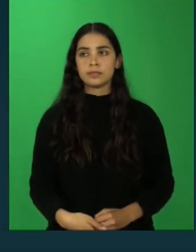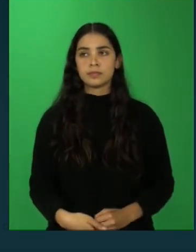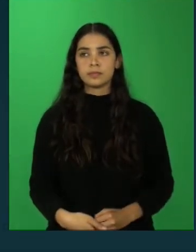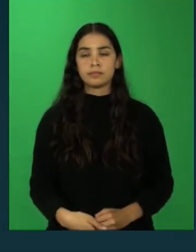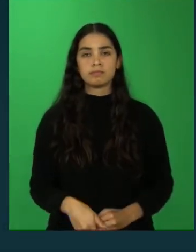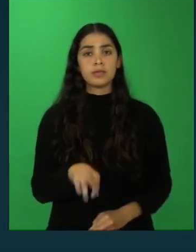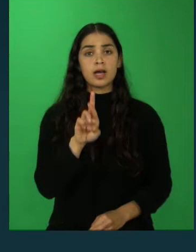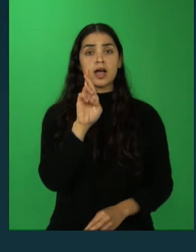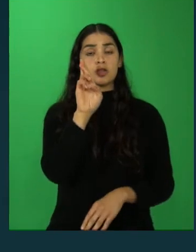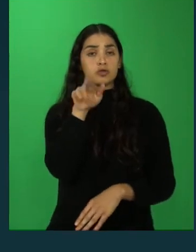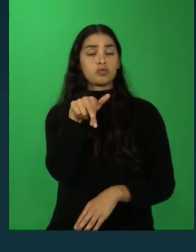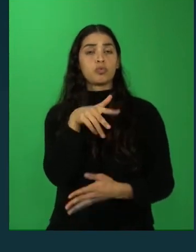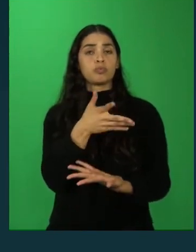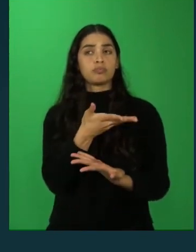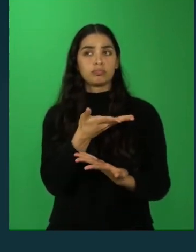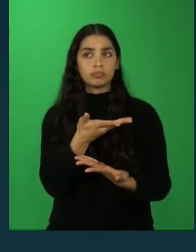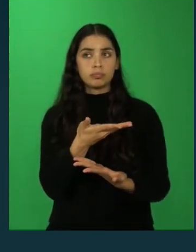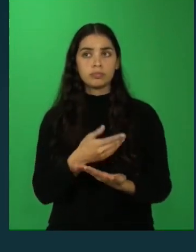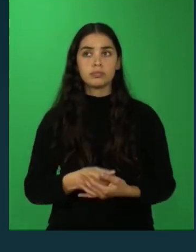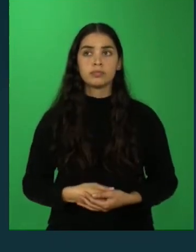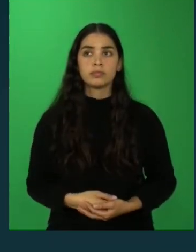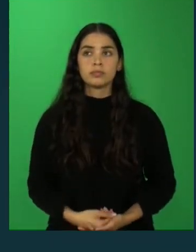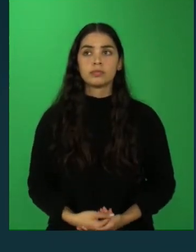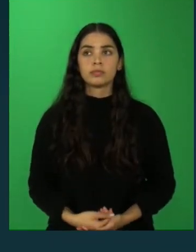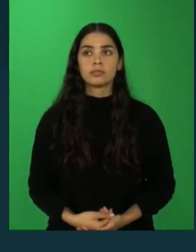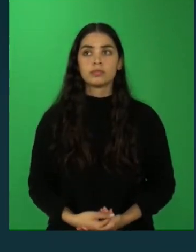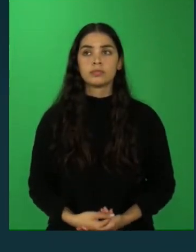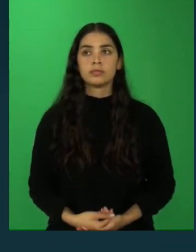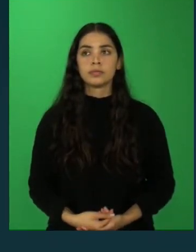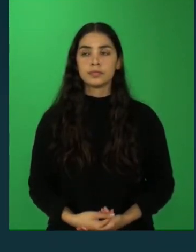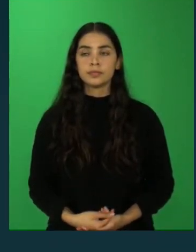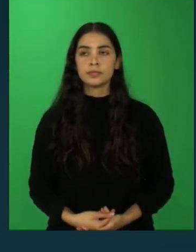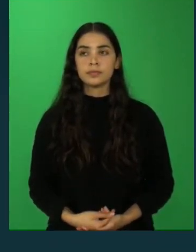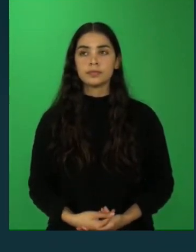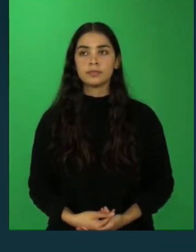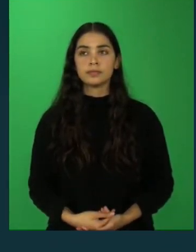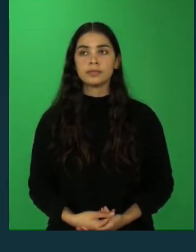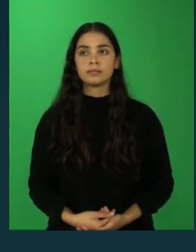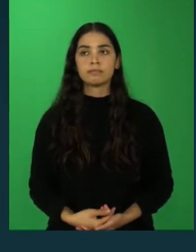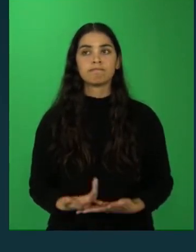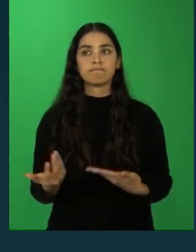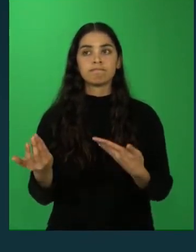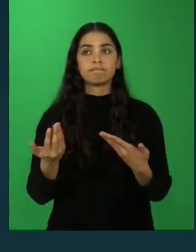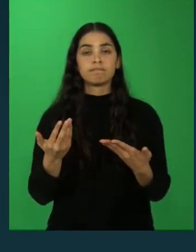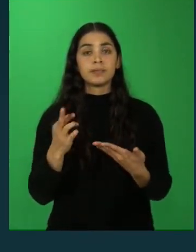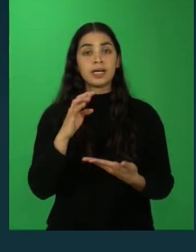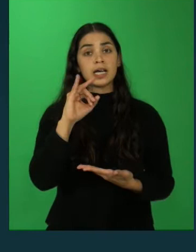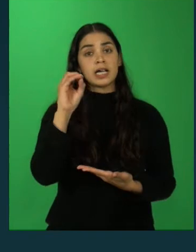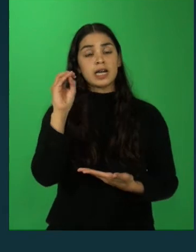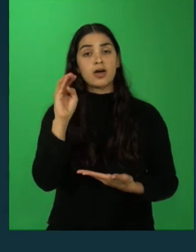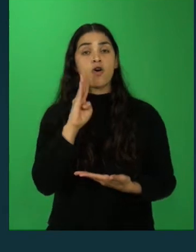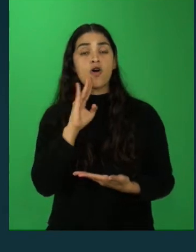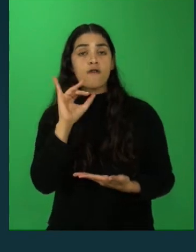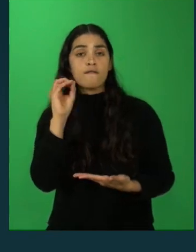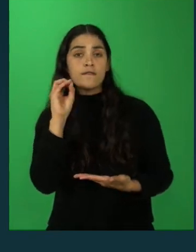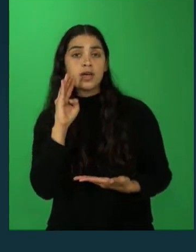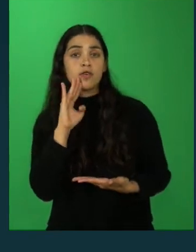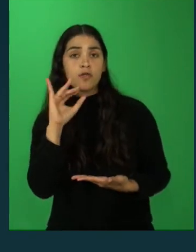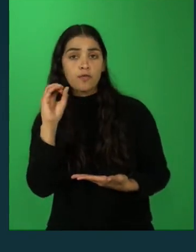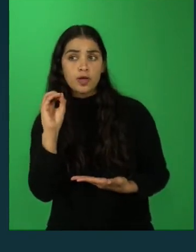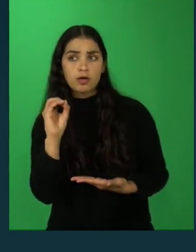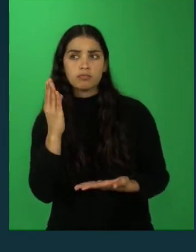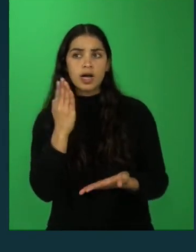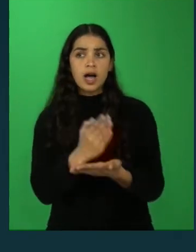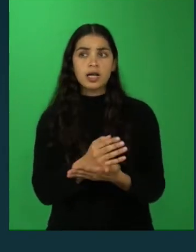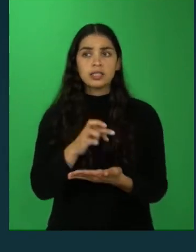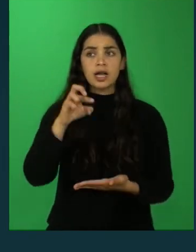La zona sur. La zona sur comprende desde el río Bío Bío hasta el río Palena,